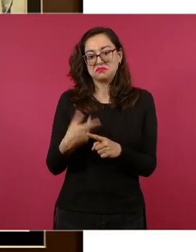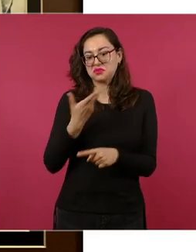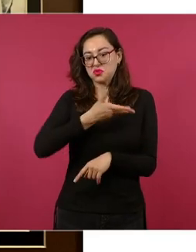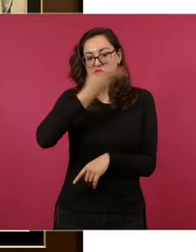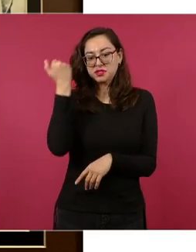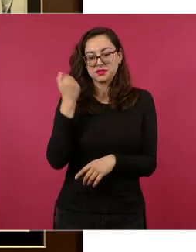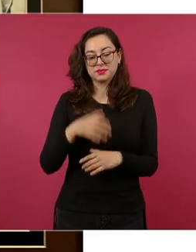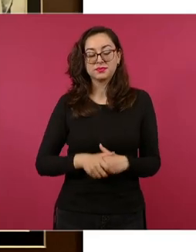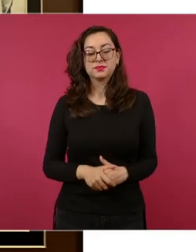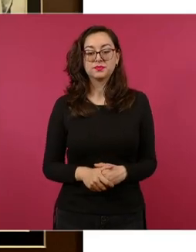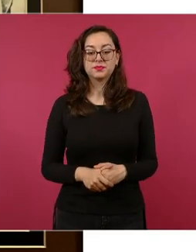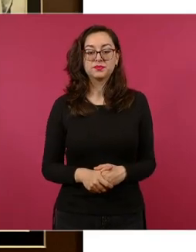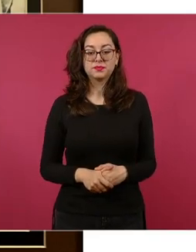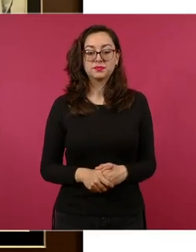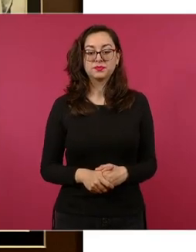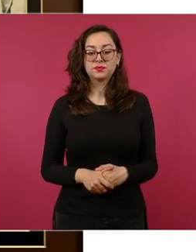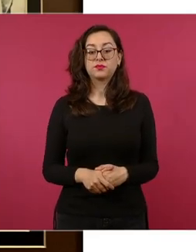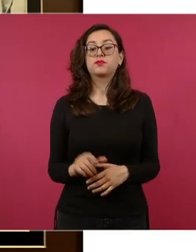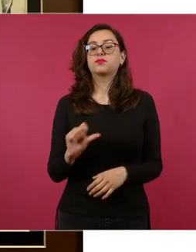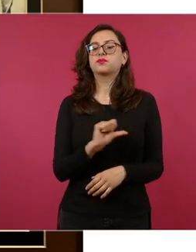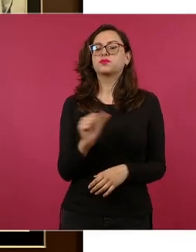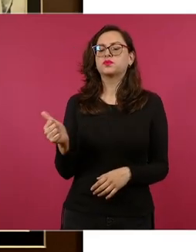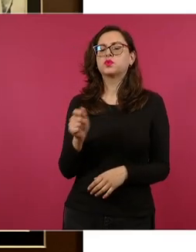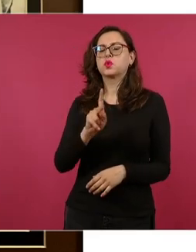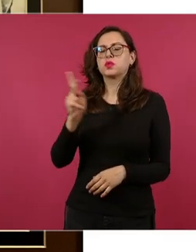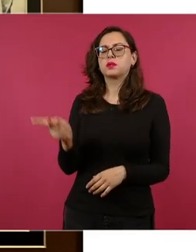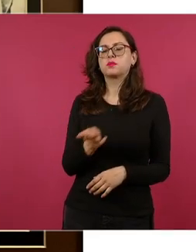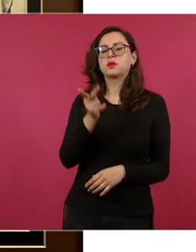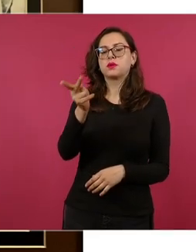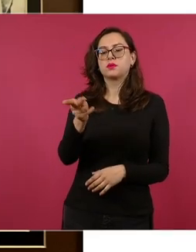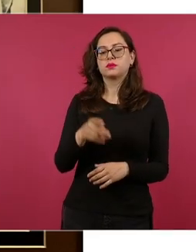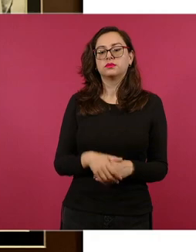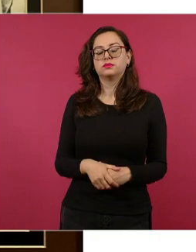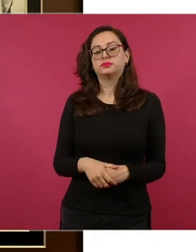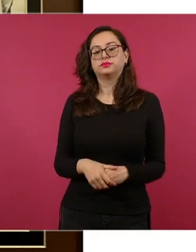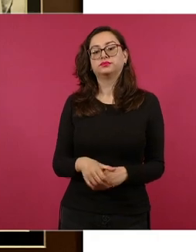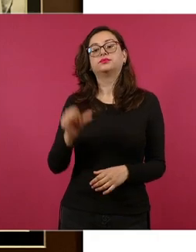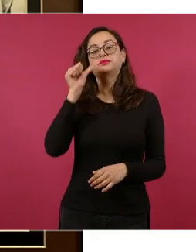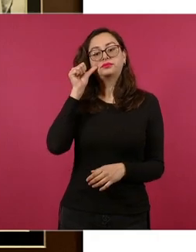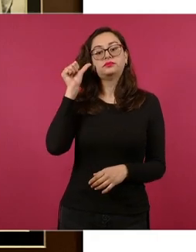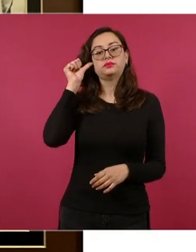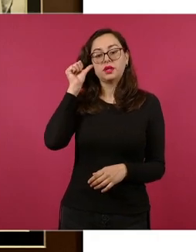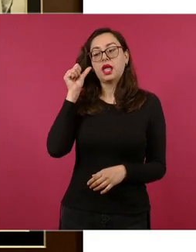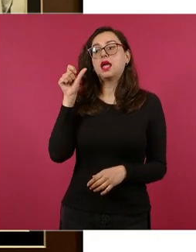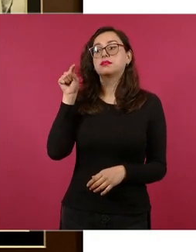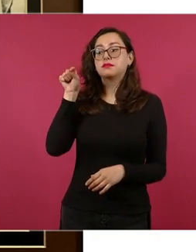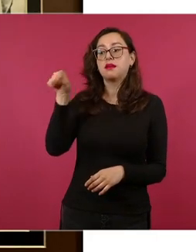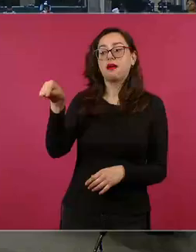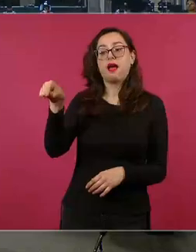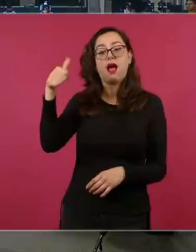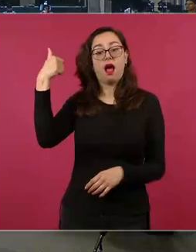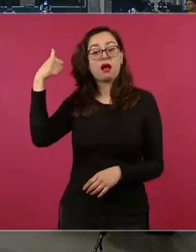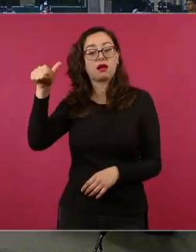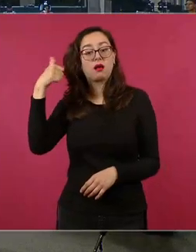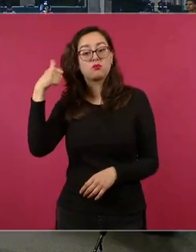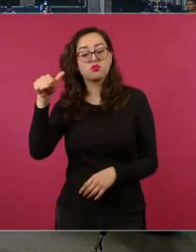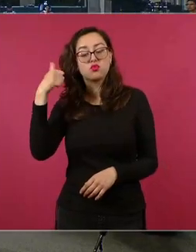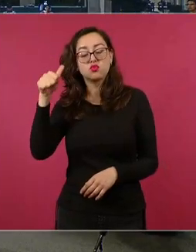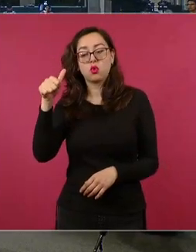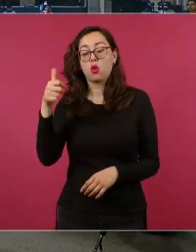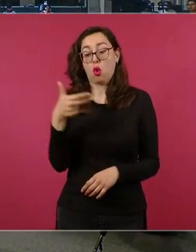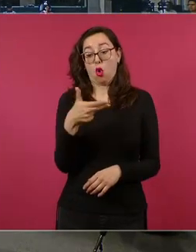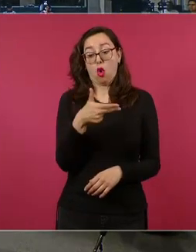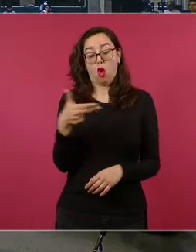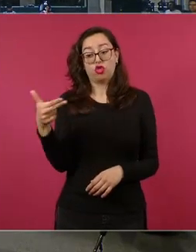en otro tema ayer el presidente de la asociación de hoteleros de acapulco demandó una mayor